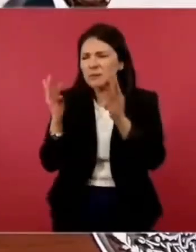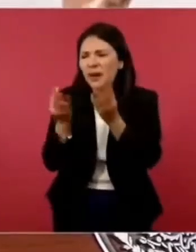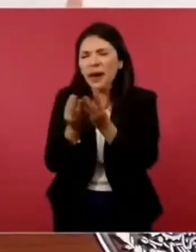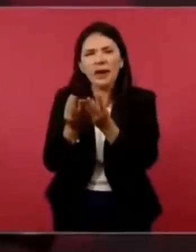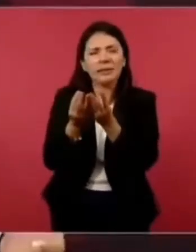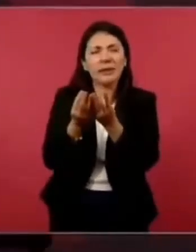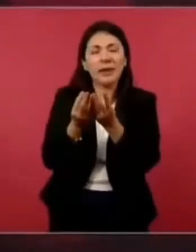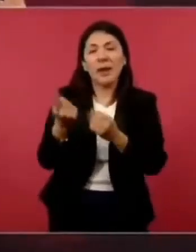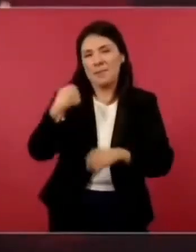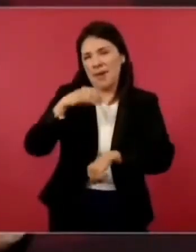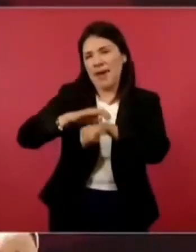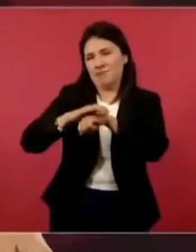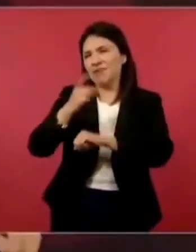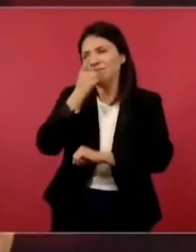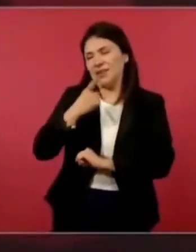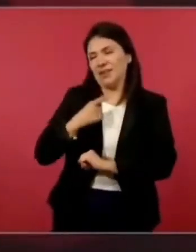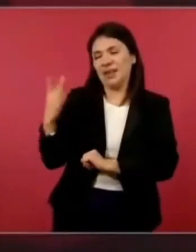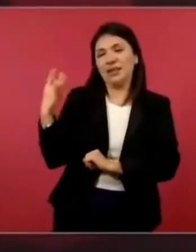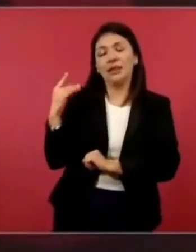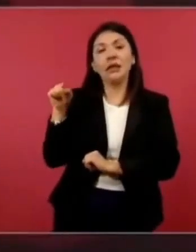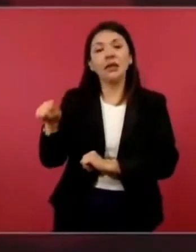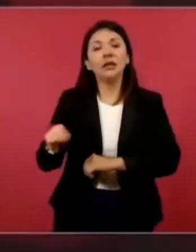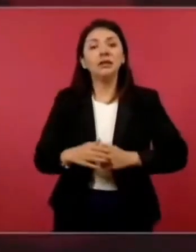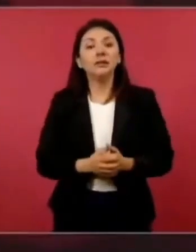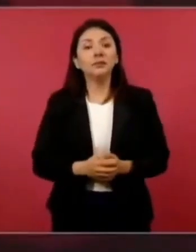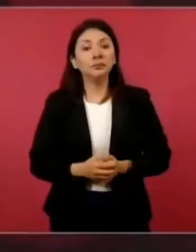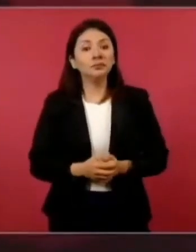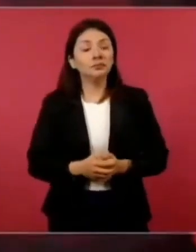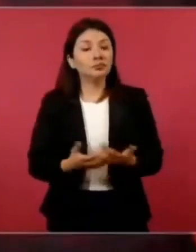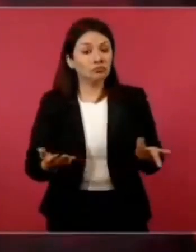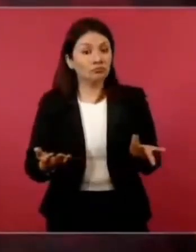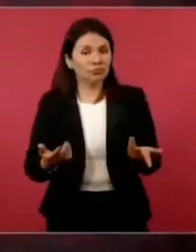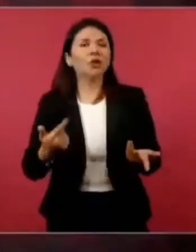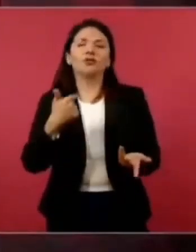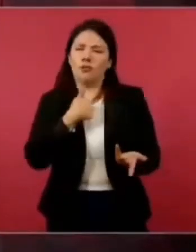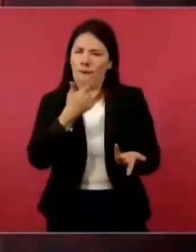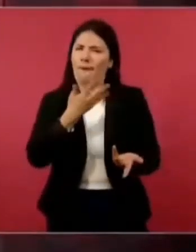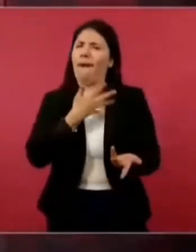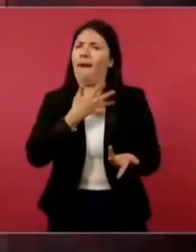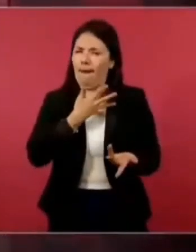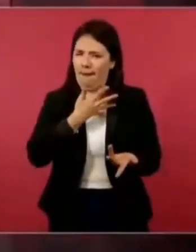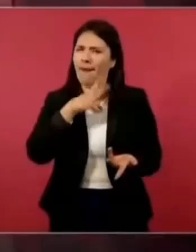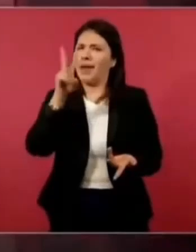dijo mi amigo, porque yo tengo amigos